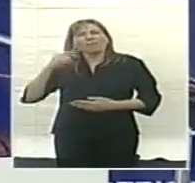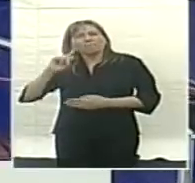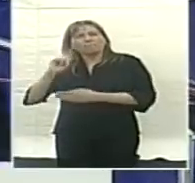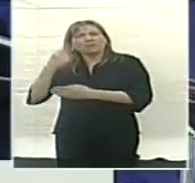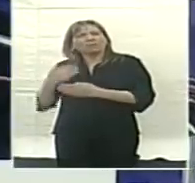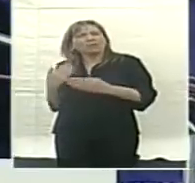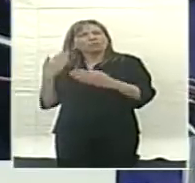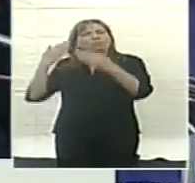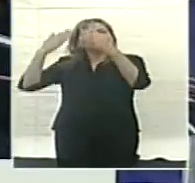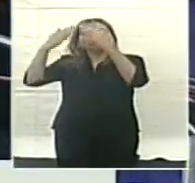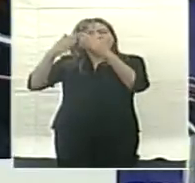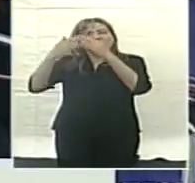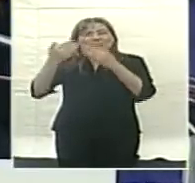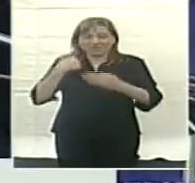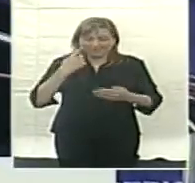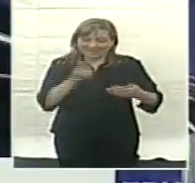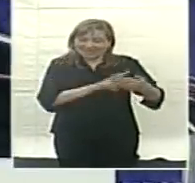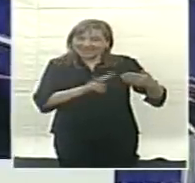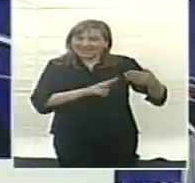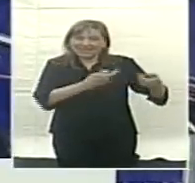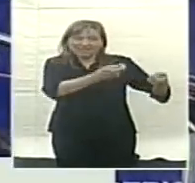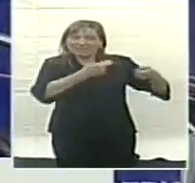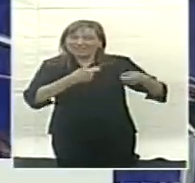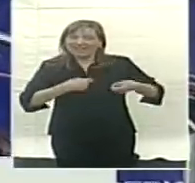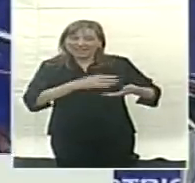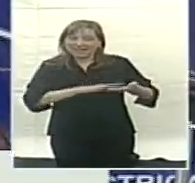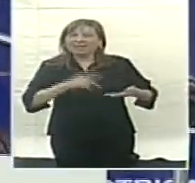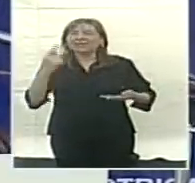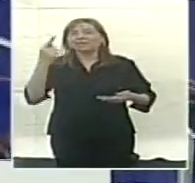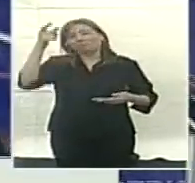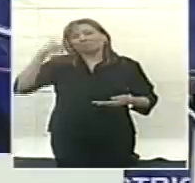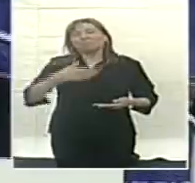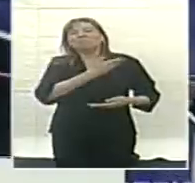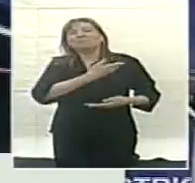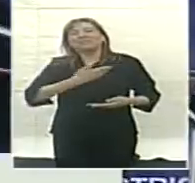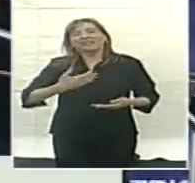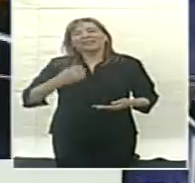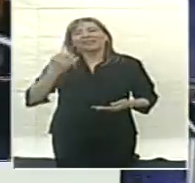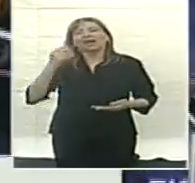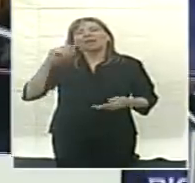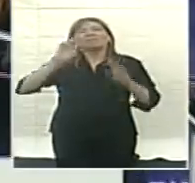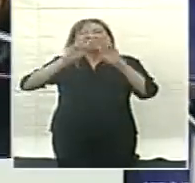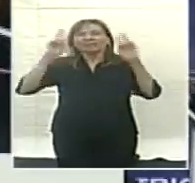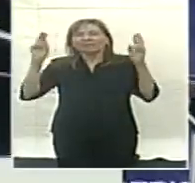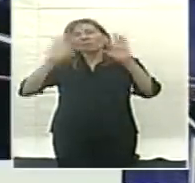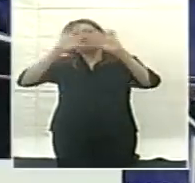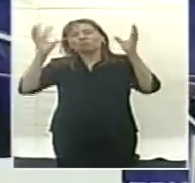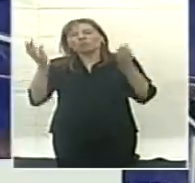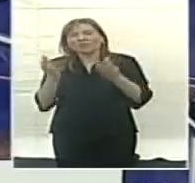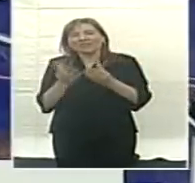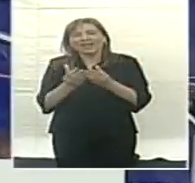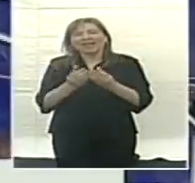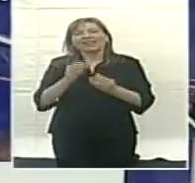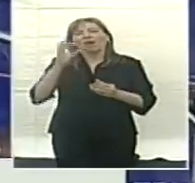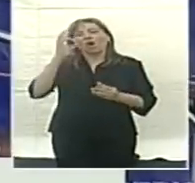leíamos la carta que nos dirigiera el señor Amano, titular de la Organización Internacional de